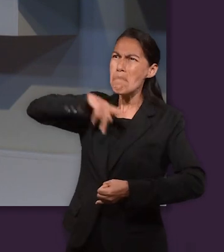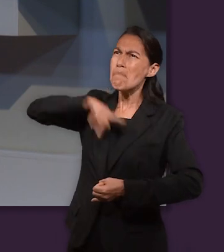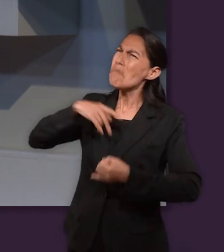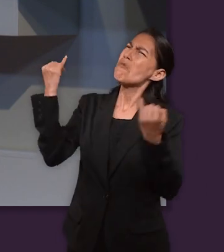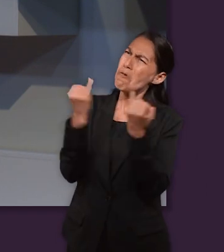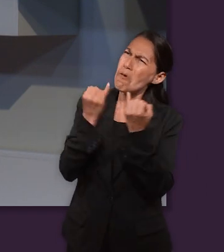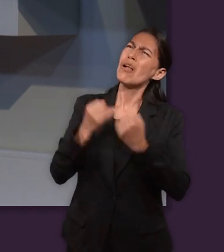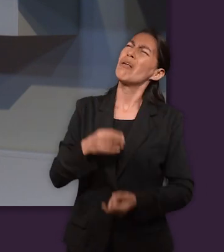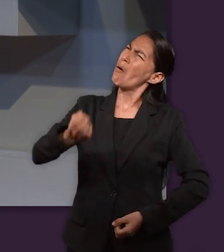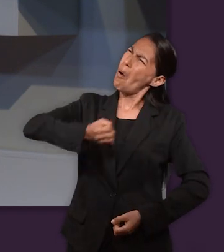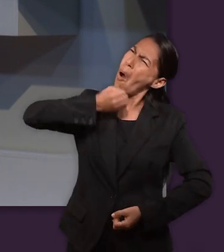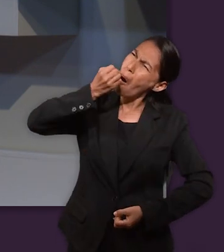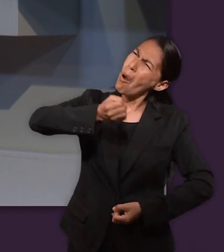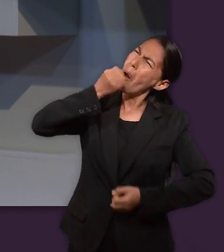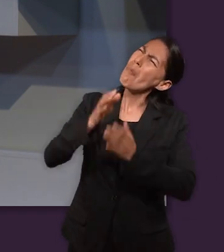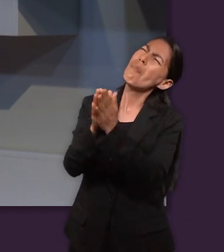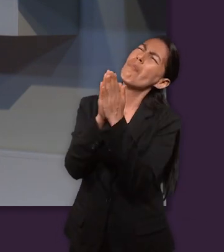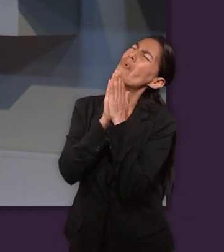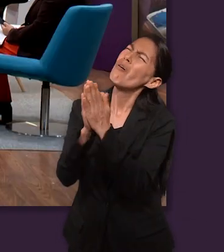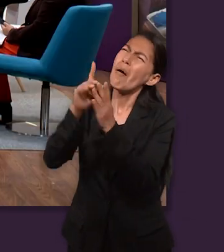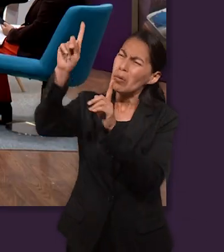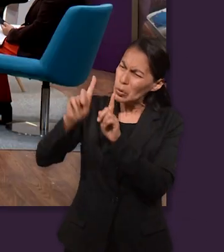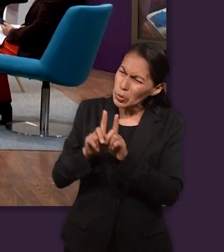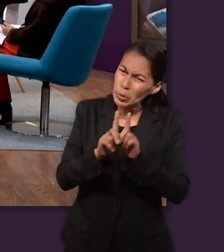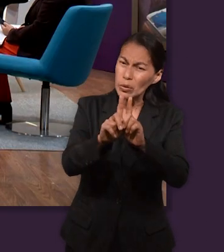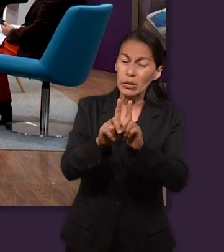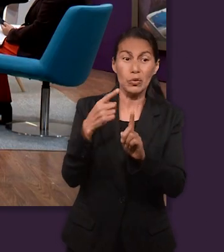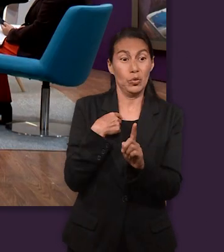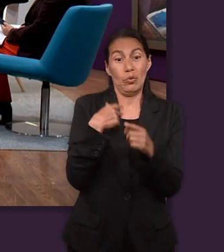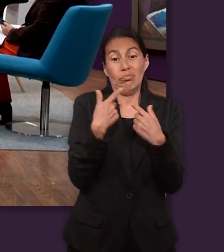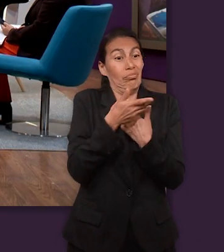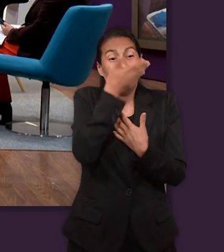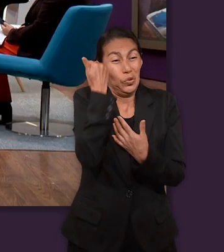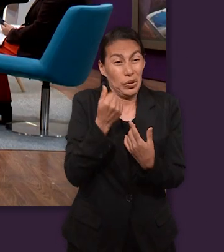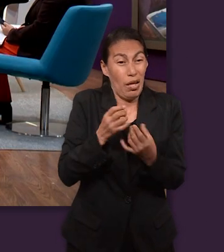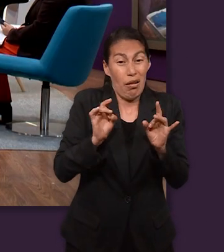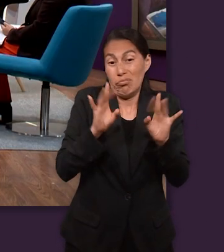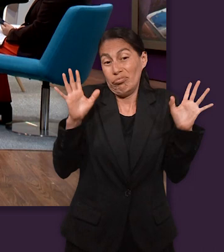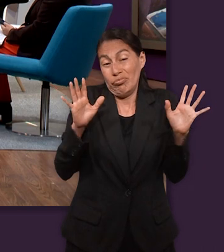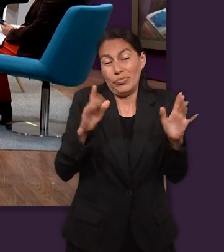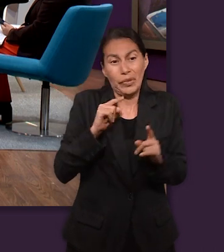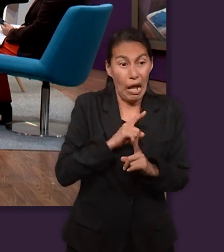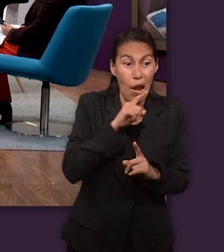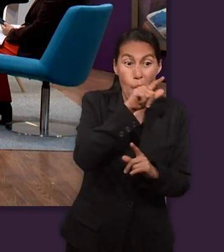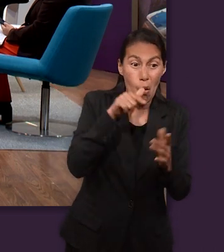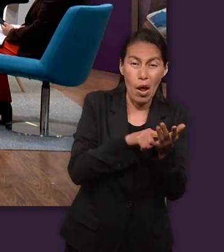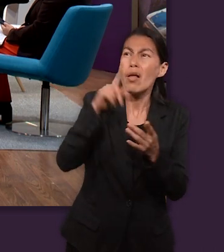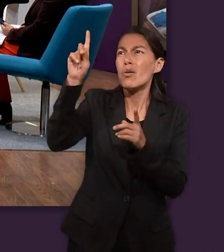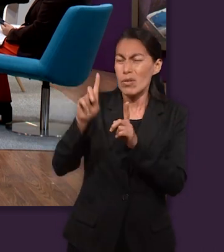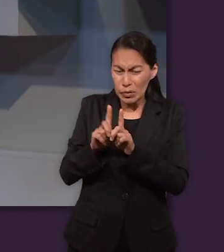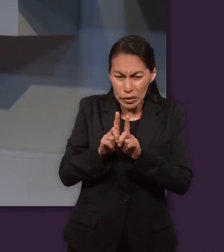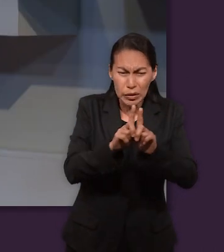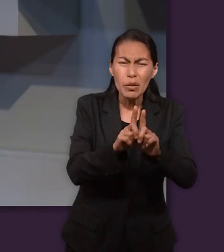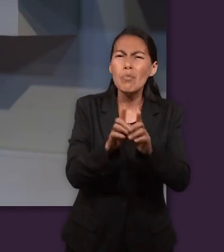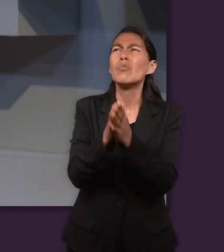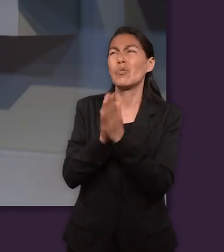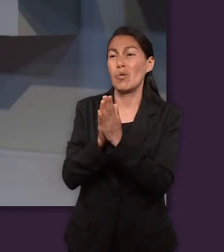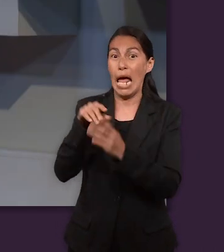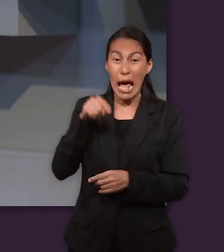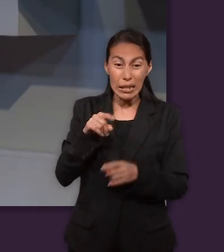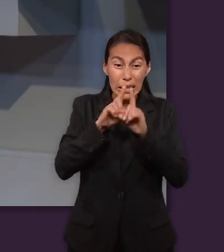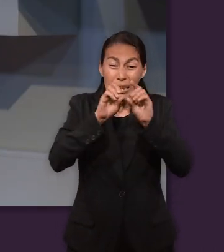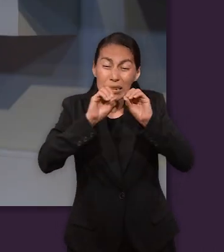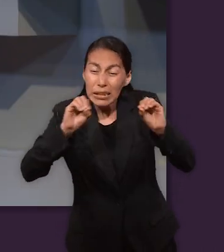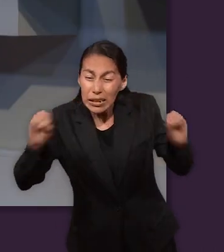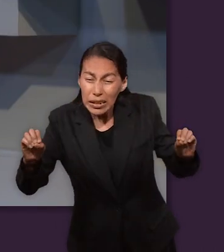mismo se entregó por completo al Señor y oró para pedir que el guardián de Israel estuviese con él en el país a donde iba desterrado. En ese momento, ese